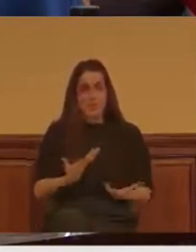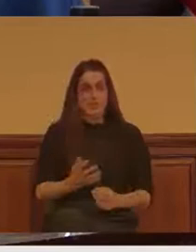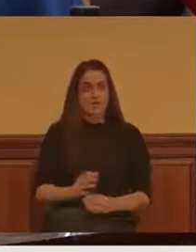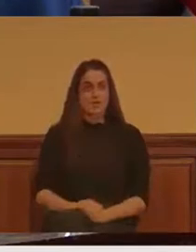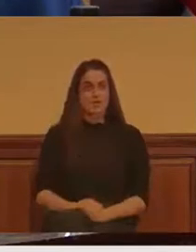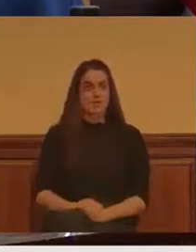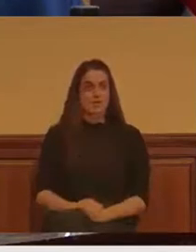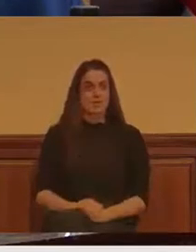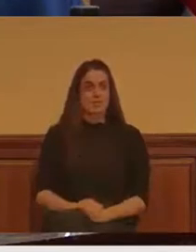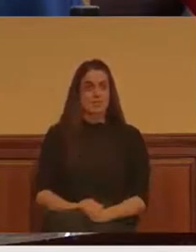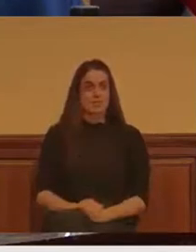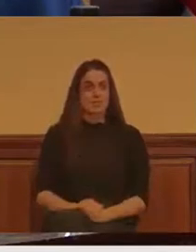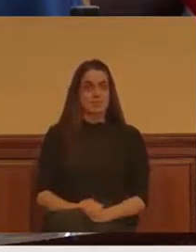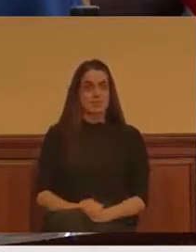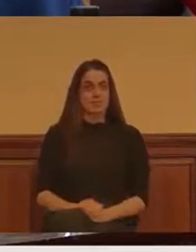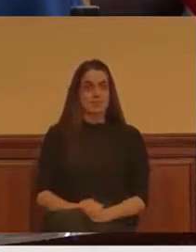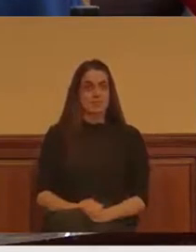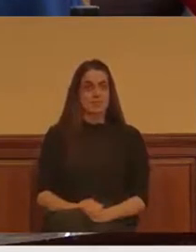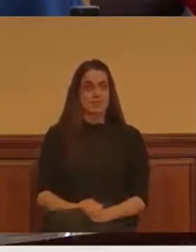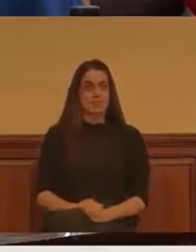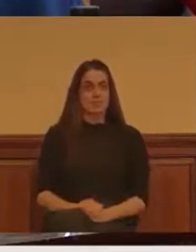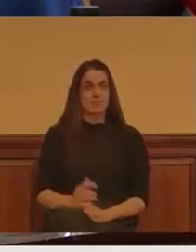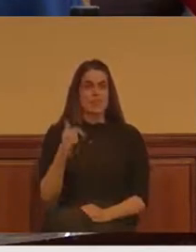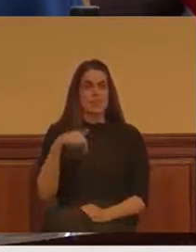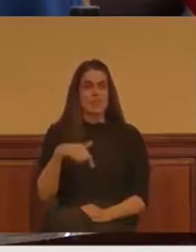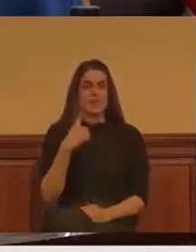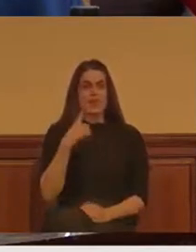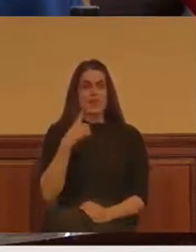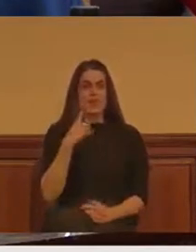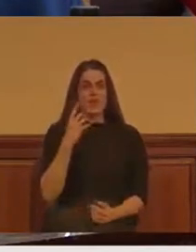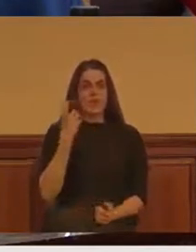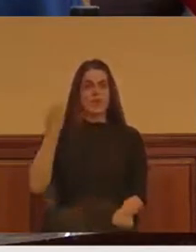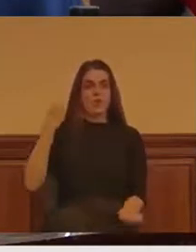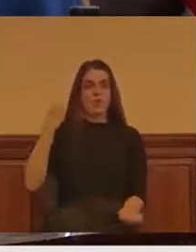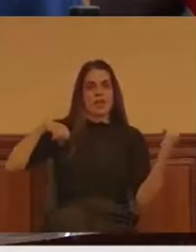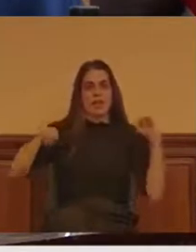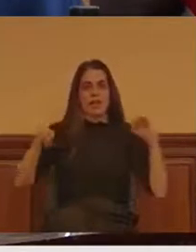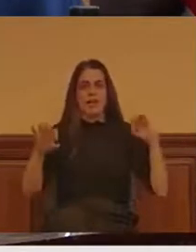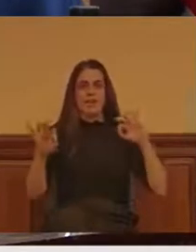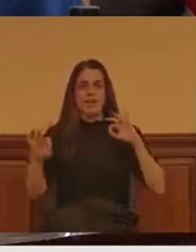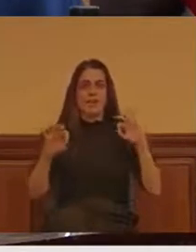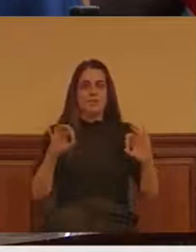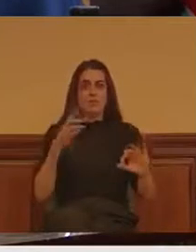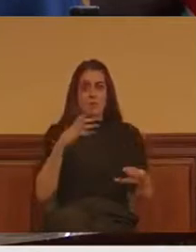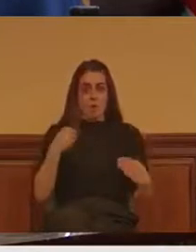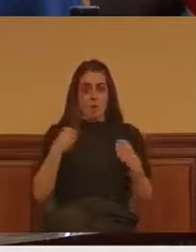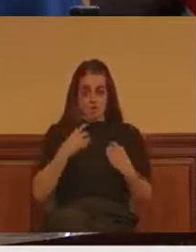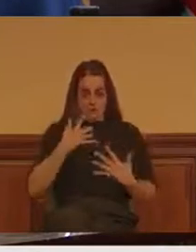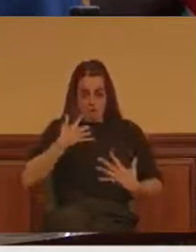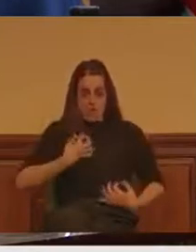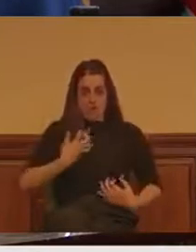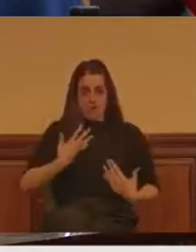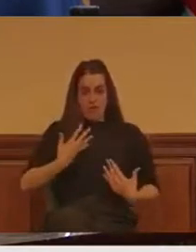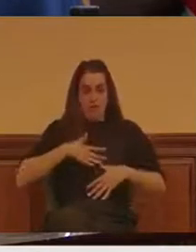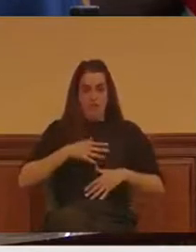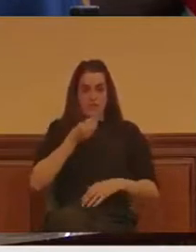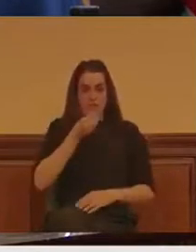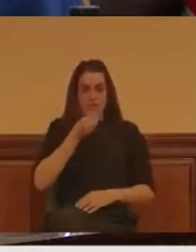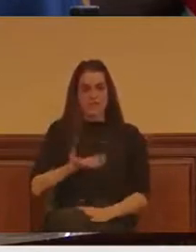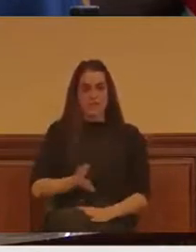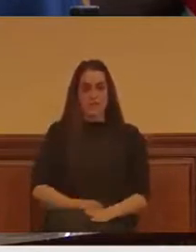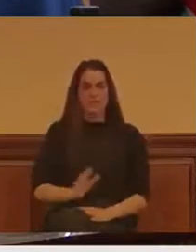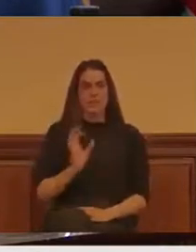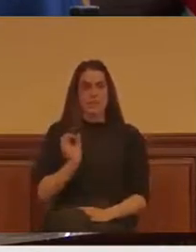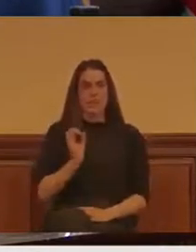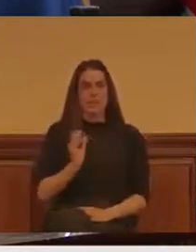haciendo aquí ningún paripé. Es que lo vive, se lo cree. Y de verdad me ha dado una